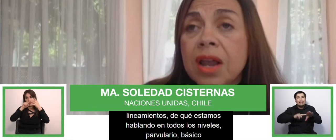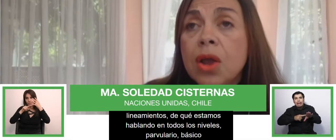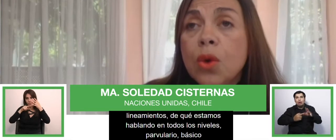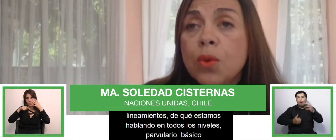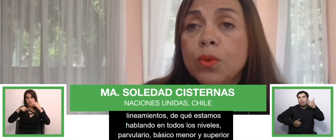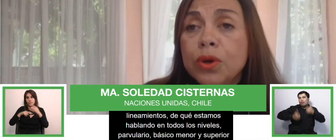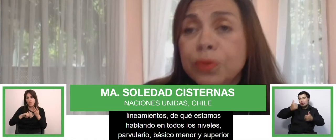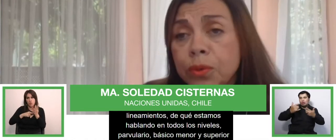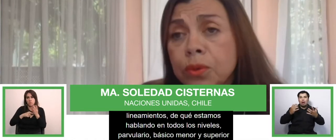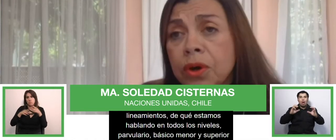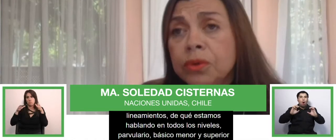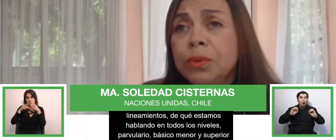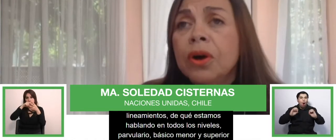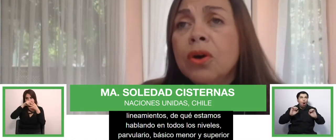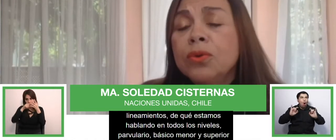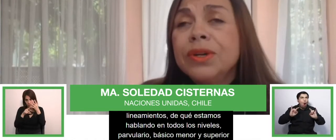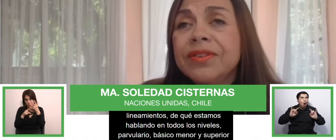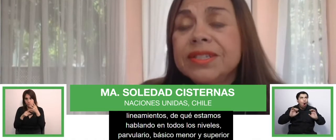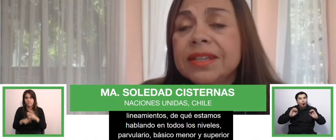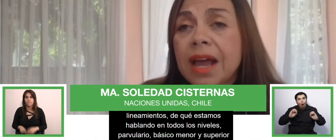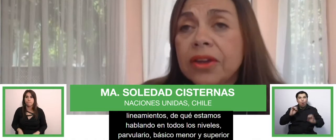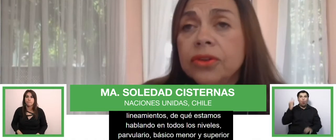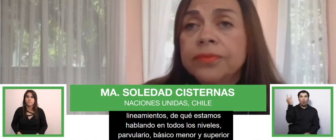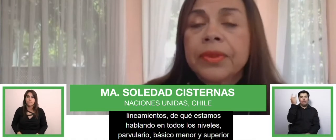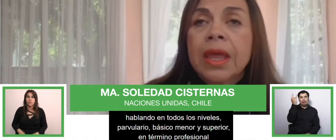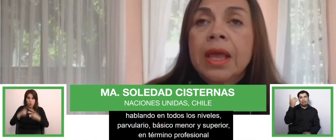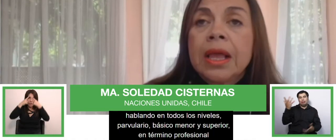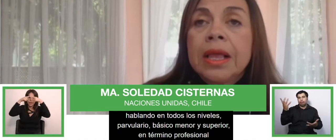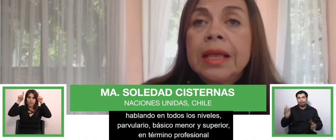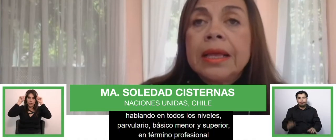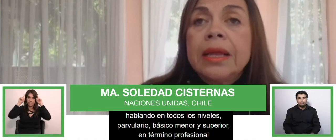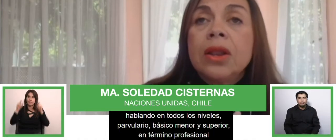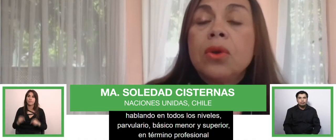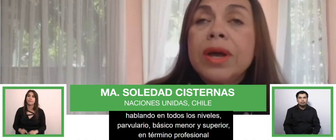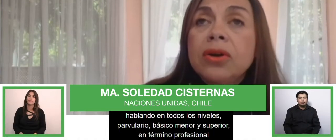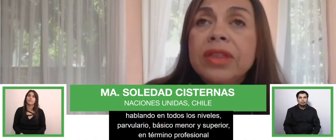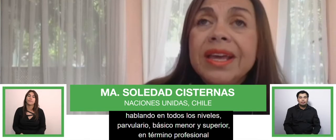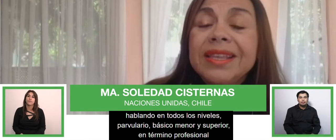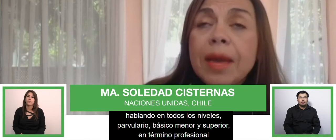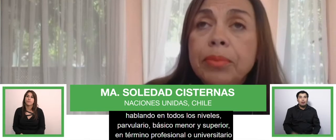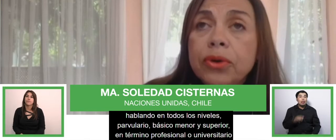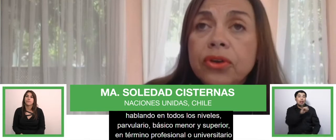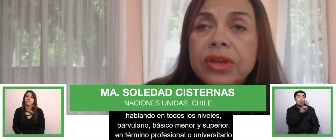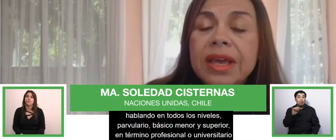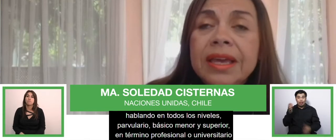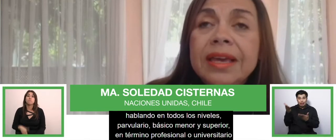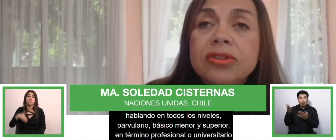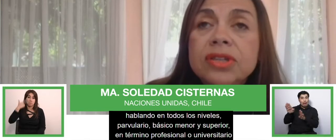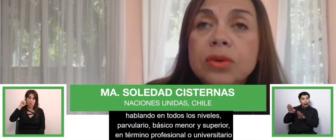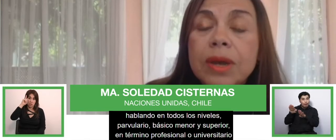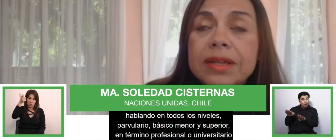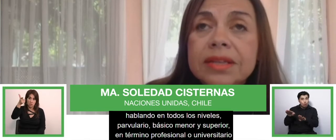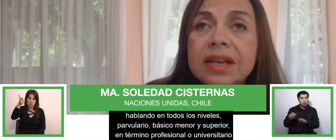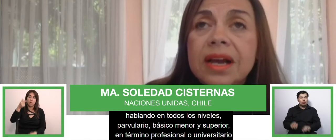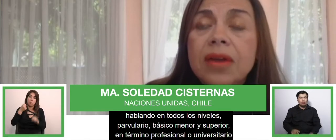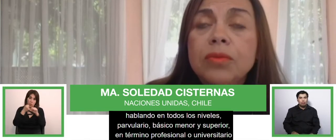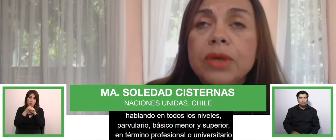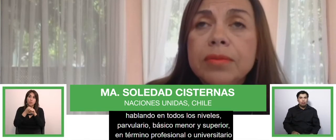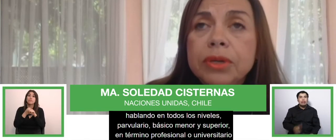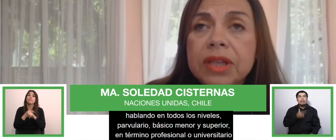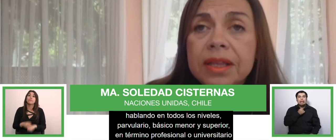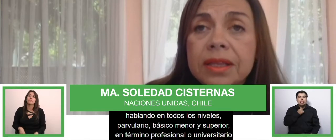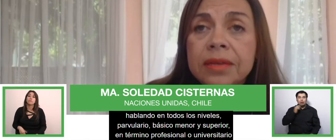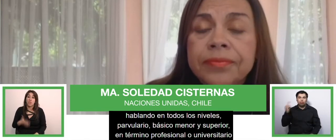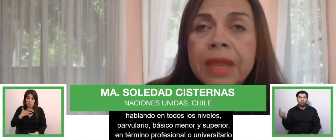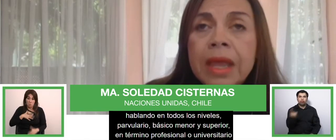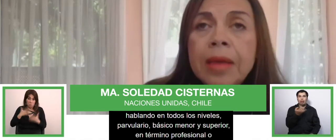profesional, u o universitario. Luego de este apoyo, y quiero singularizar acá algo